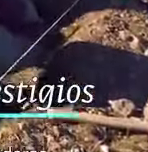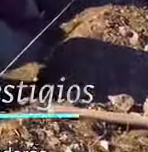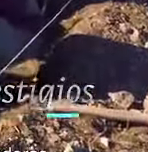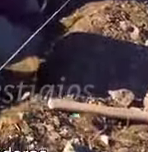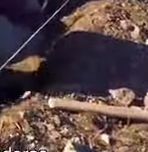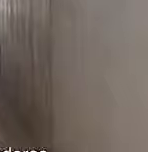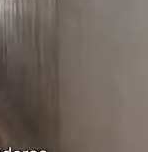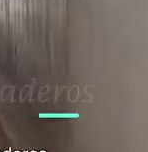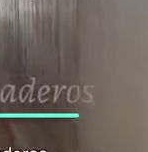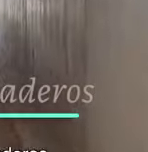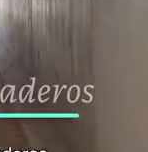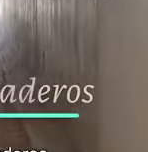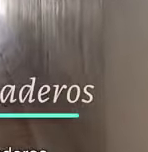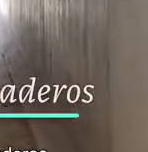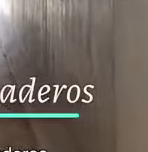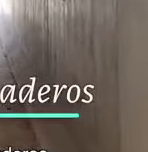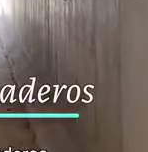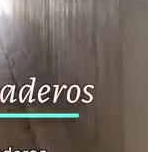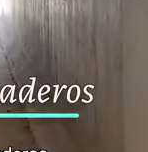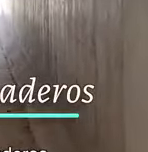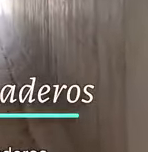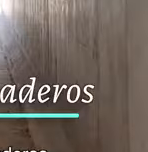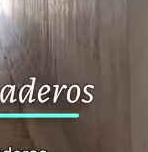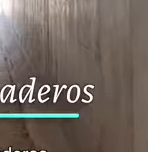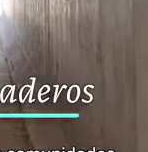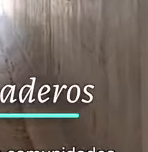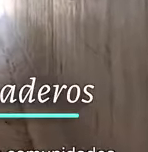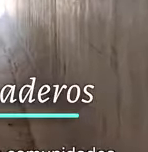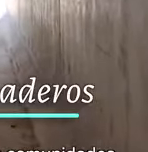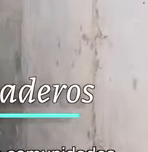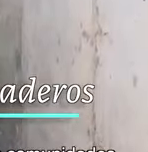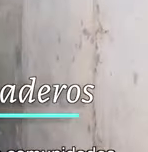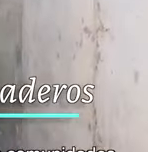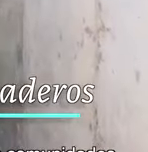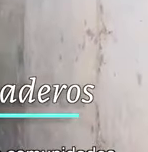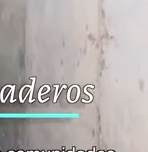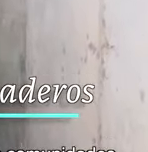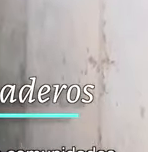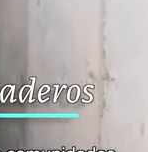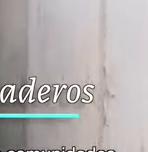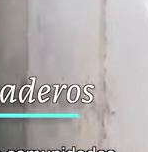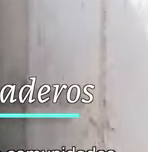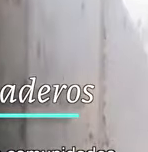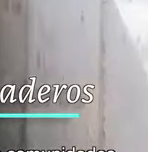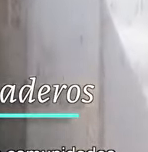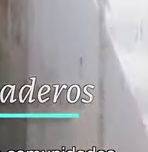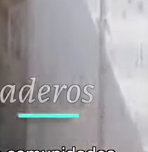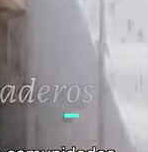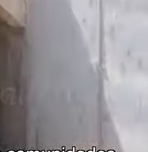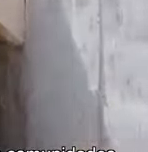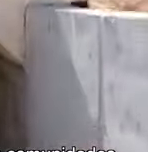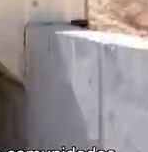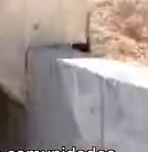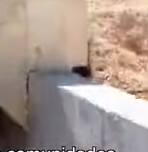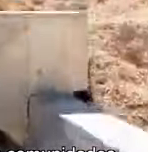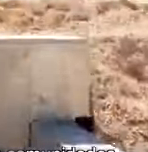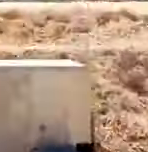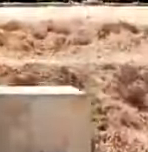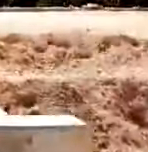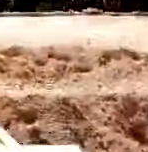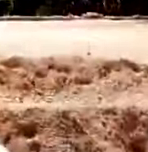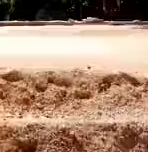De igual forma, se trabaja en 35 pasos ganaderos, de los cuales 3 son resultado de solicitudes de las comunidades.